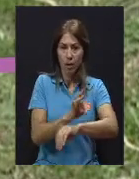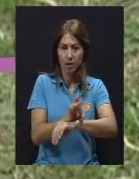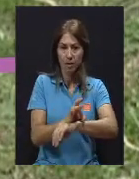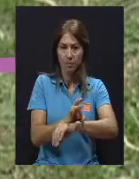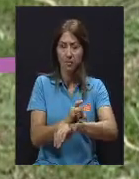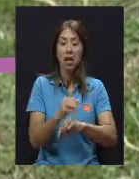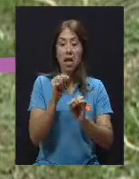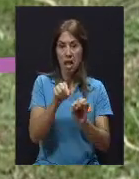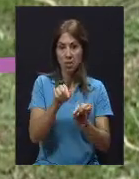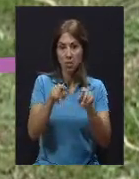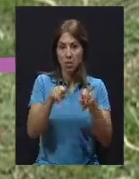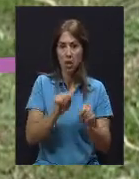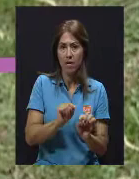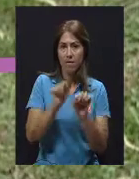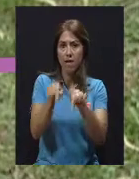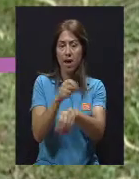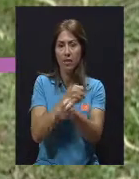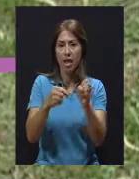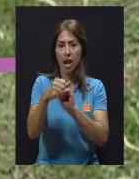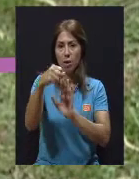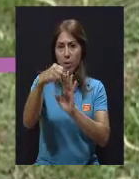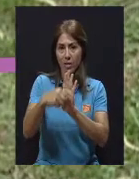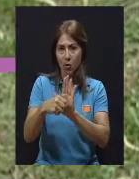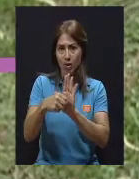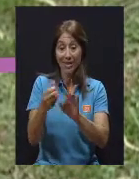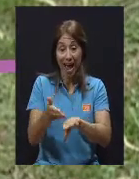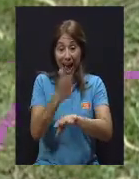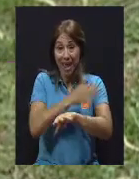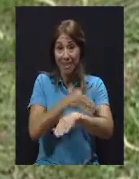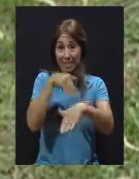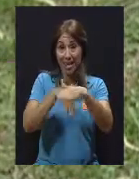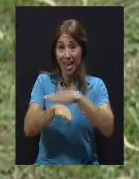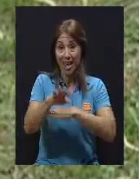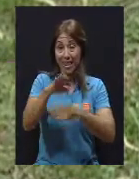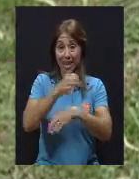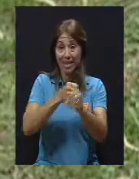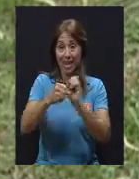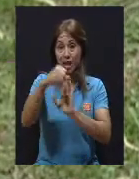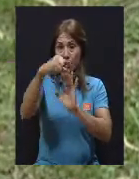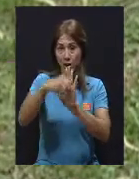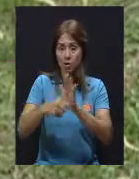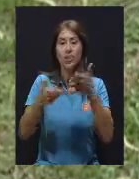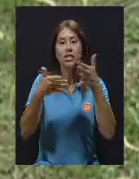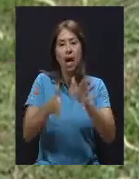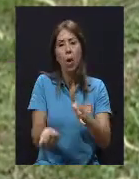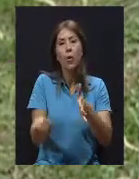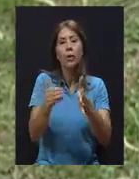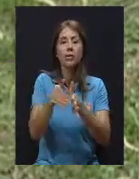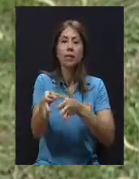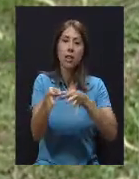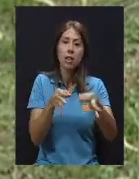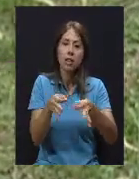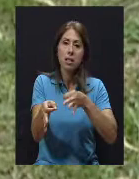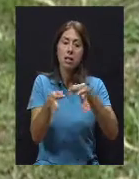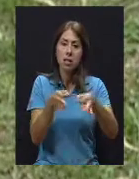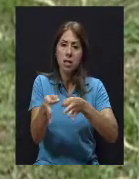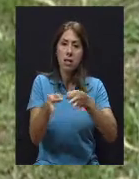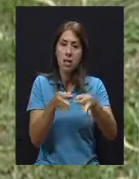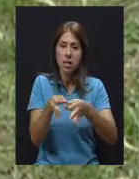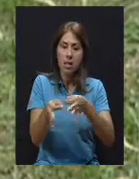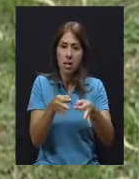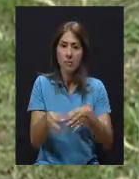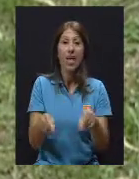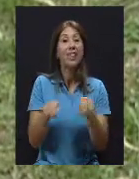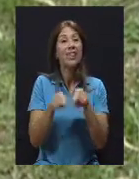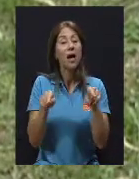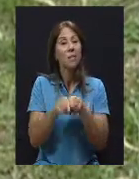sala de operaciones se le da también antes de entrar a sala una explicación previa que en salón ya también se le ha dado. Se le colocan dispositivos